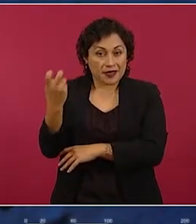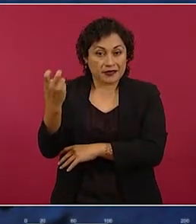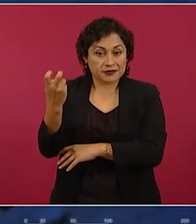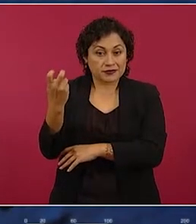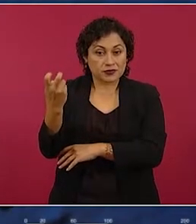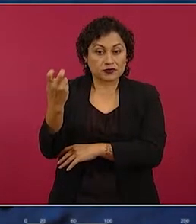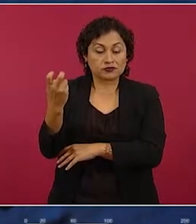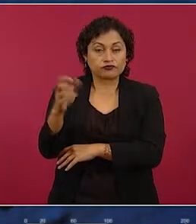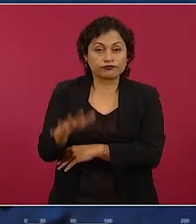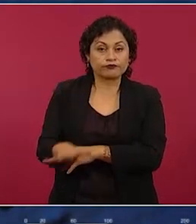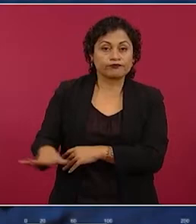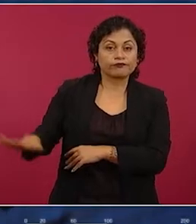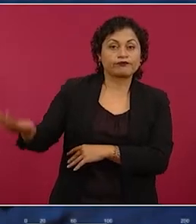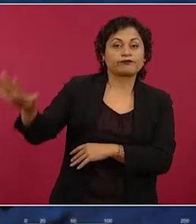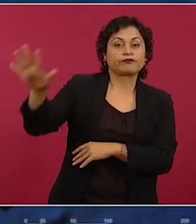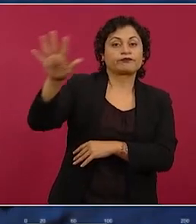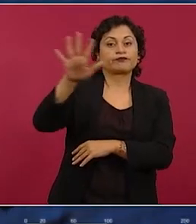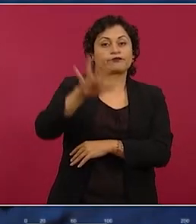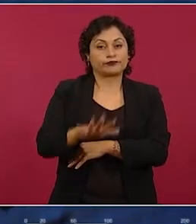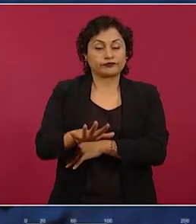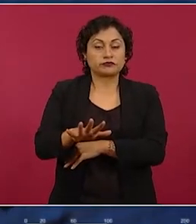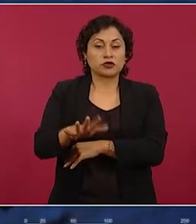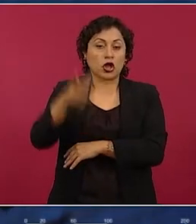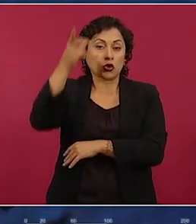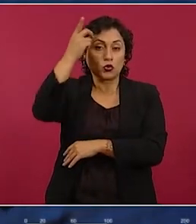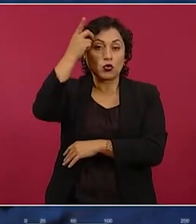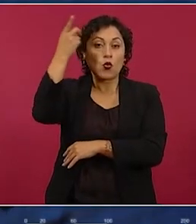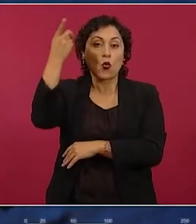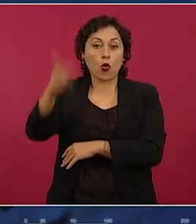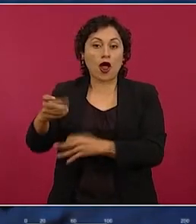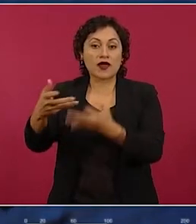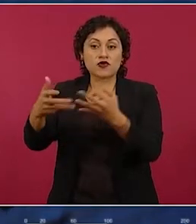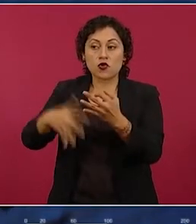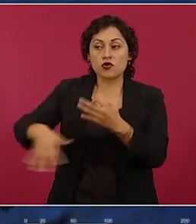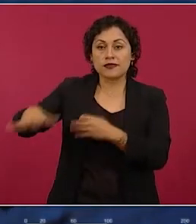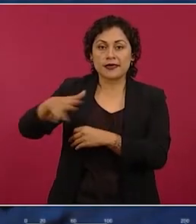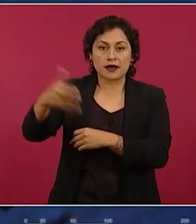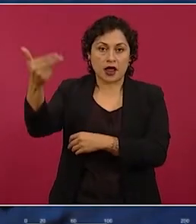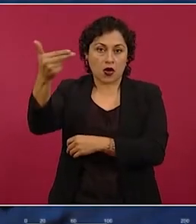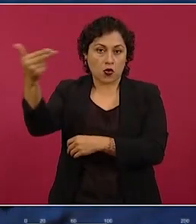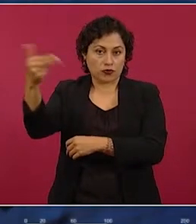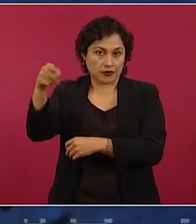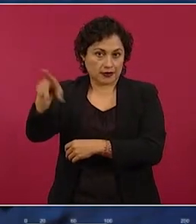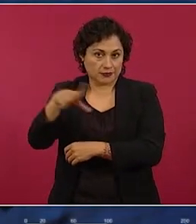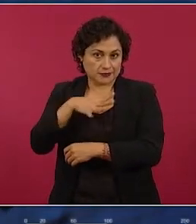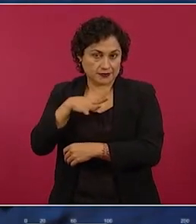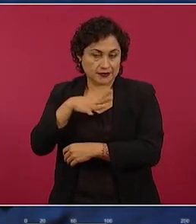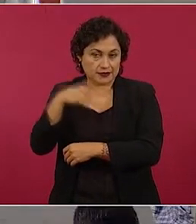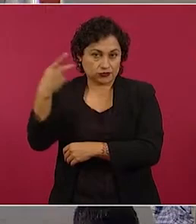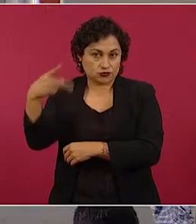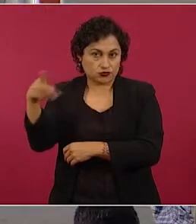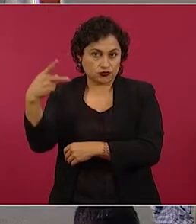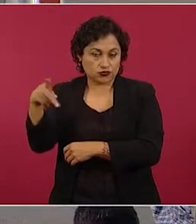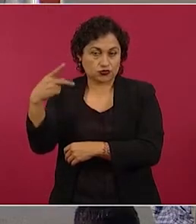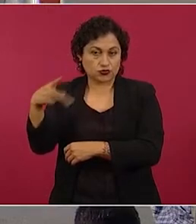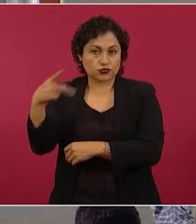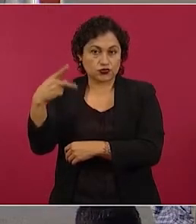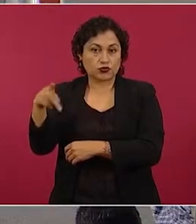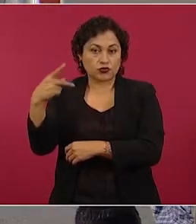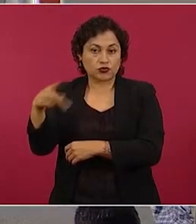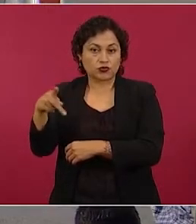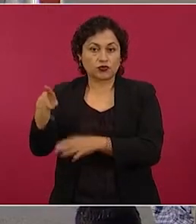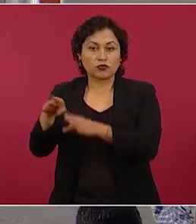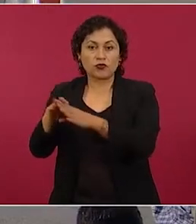la mayor parte a hoteles que compraron de la costa hacia